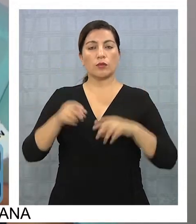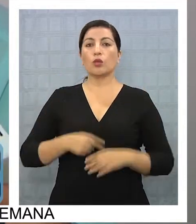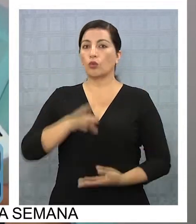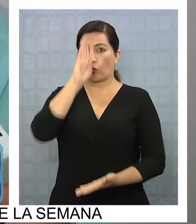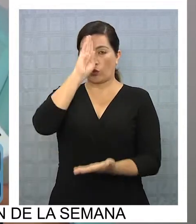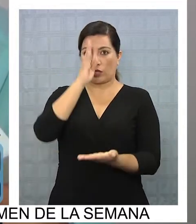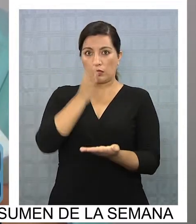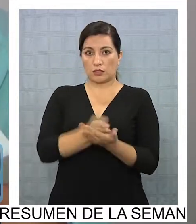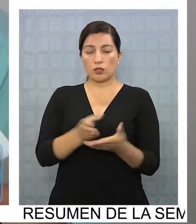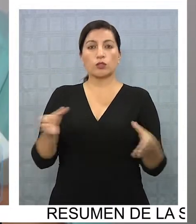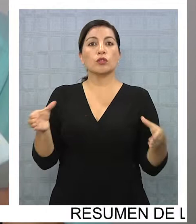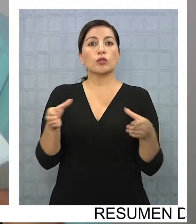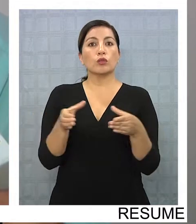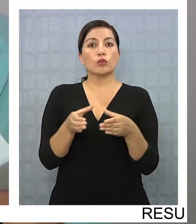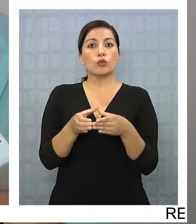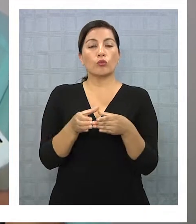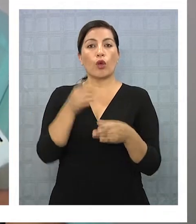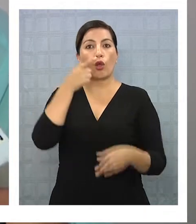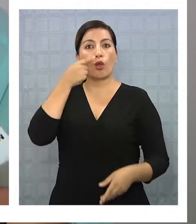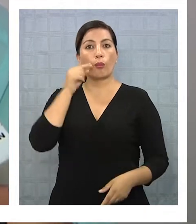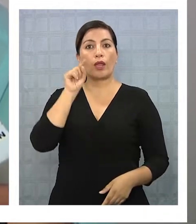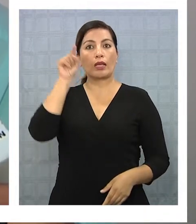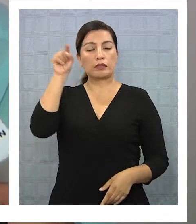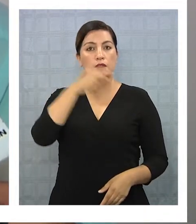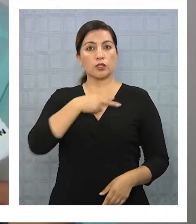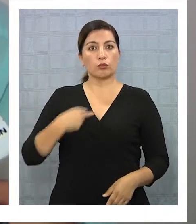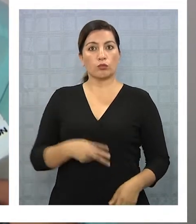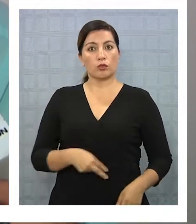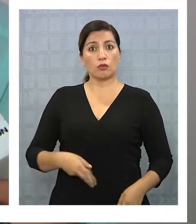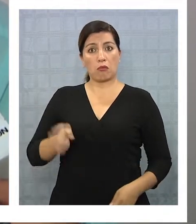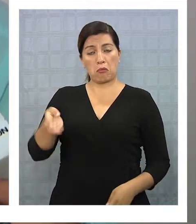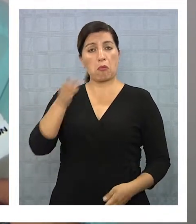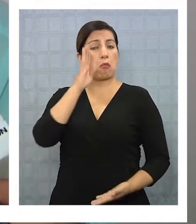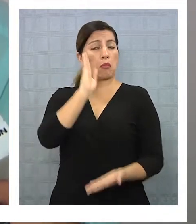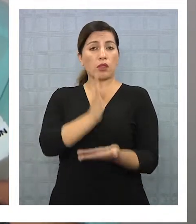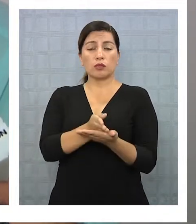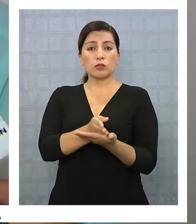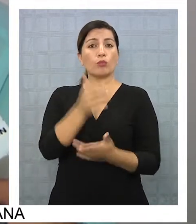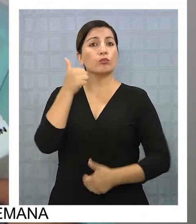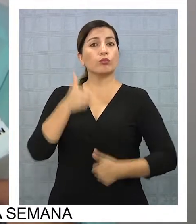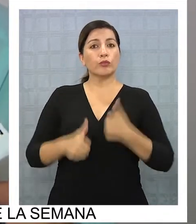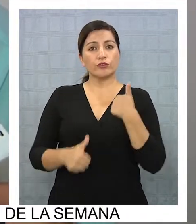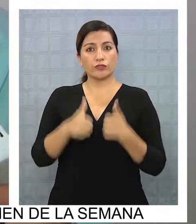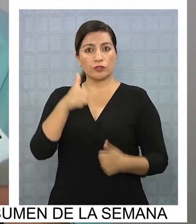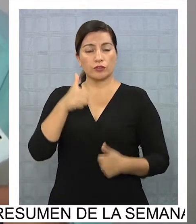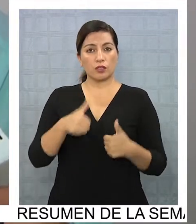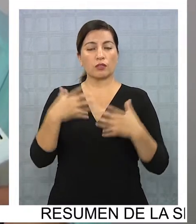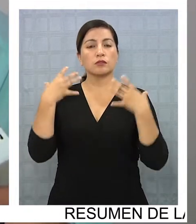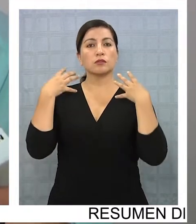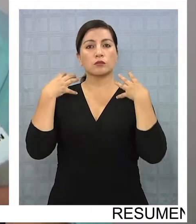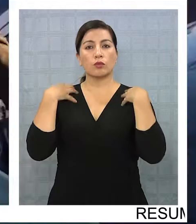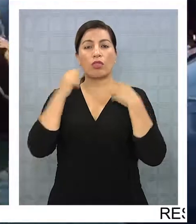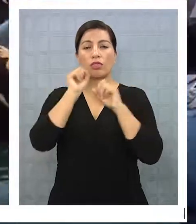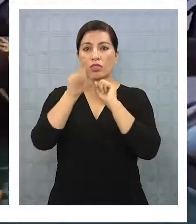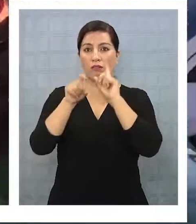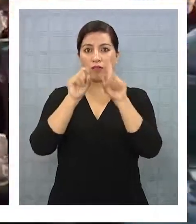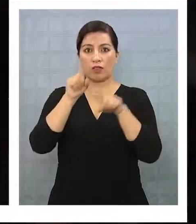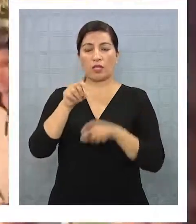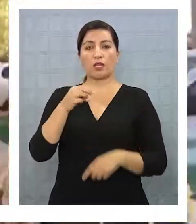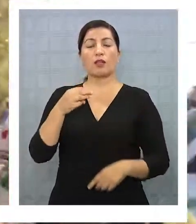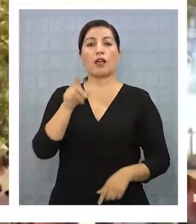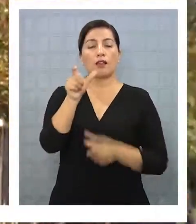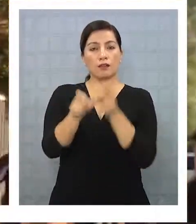decisión del partido que él esté allí. Es su decisión como profesional de asumir la defensa de esta